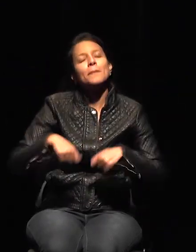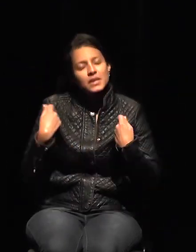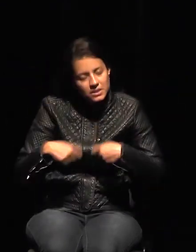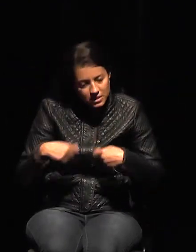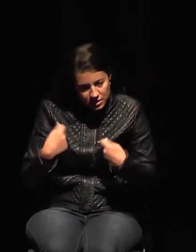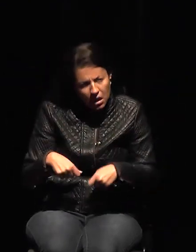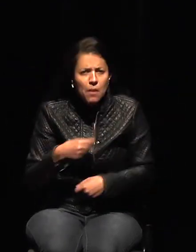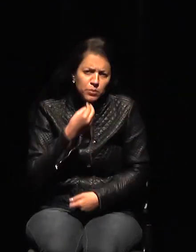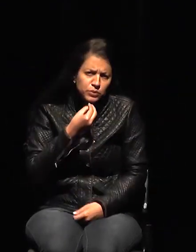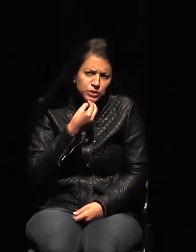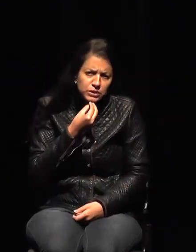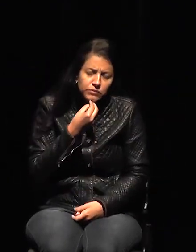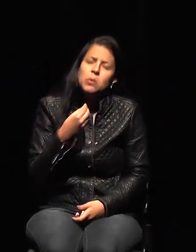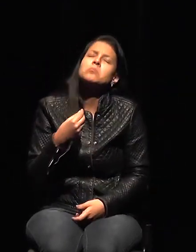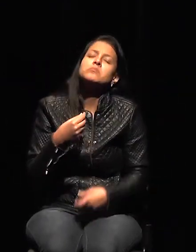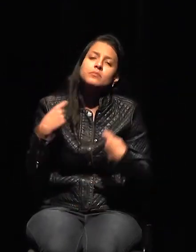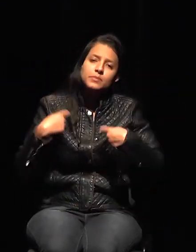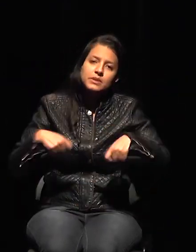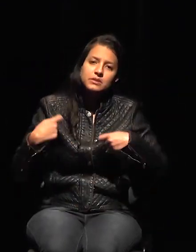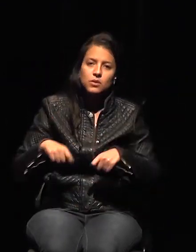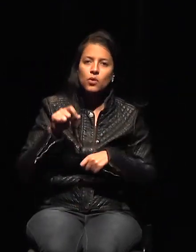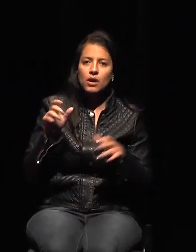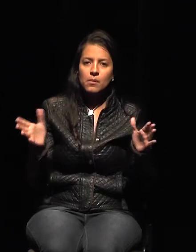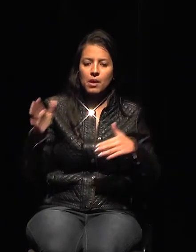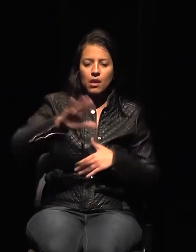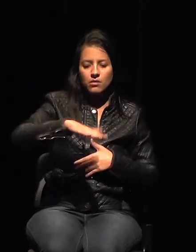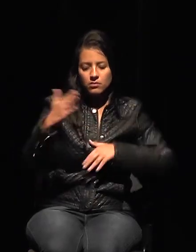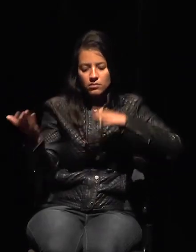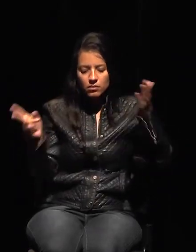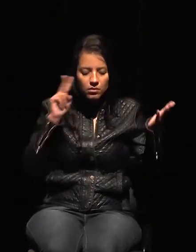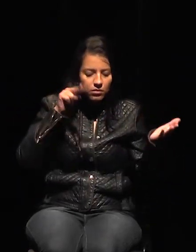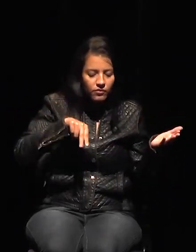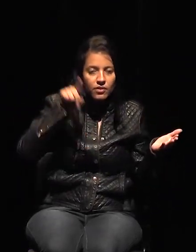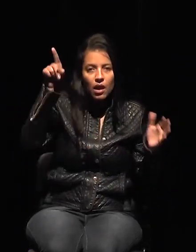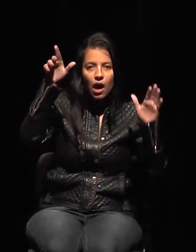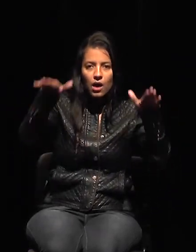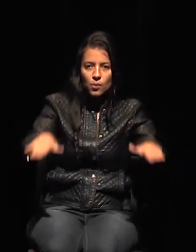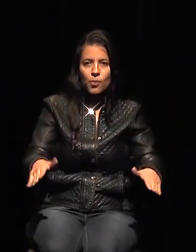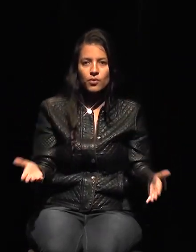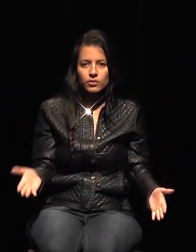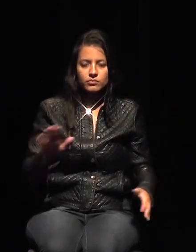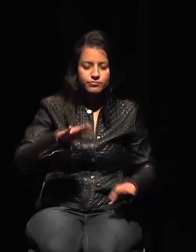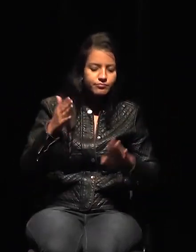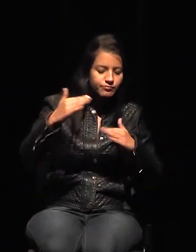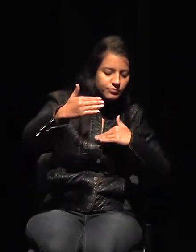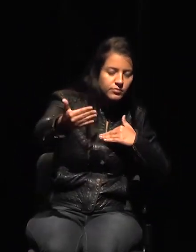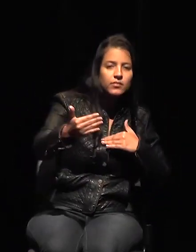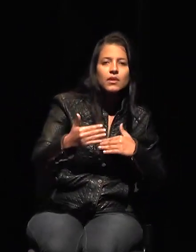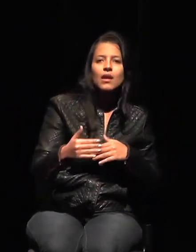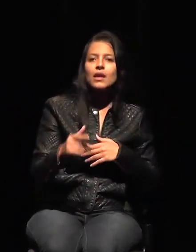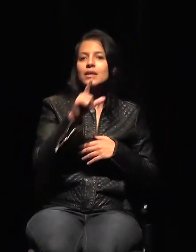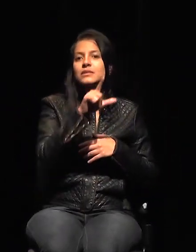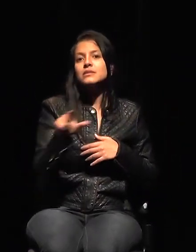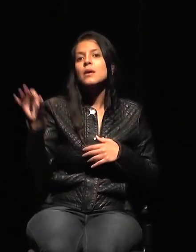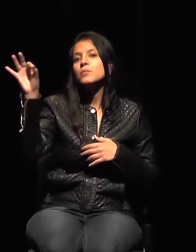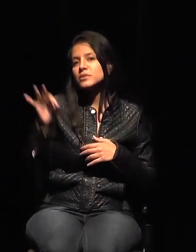La policía abre las cajas en el aeropuerto y en la mayoría de los contratos que firmamos,